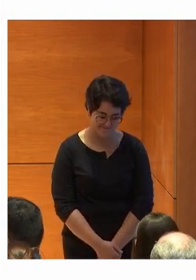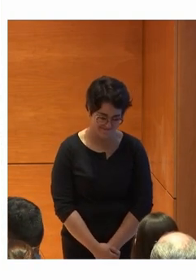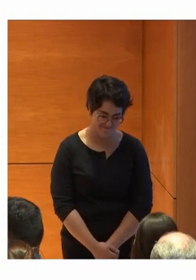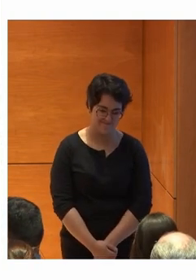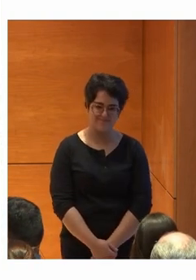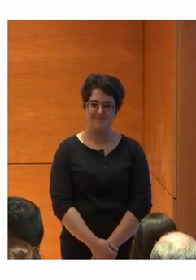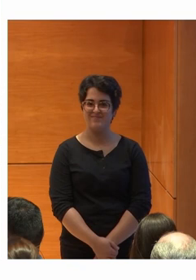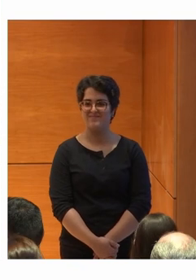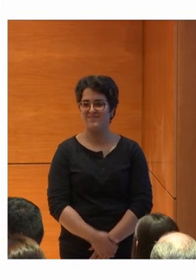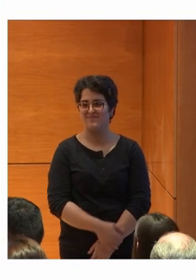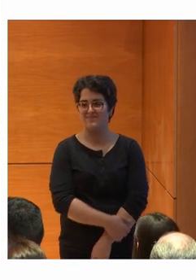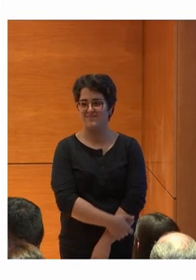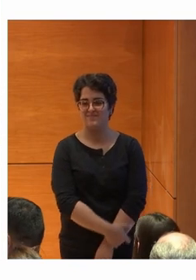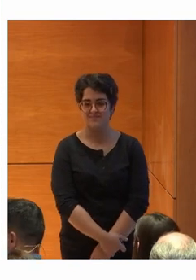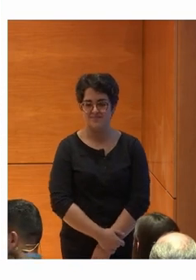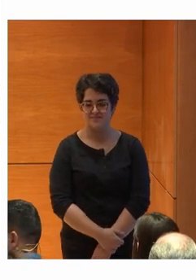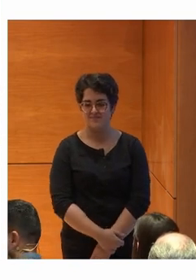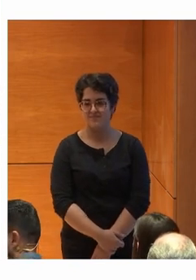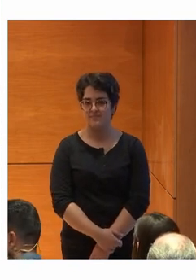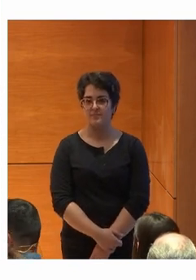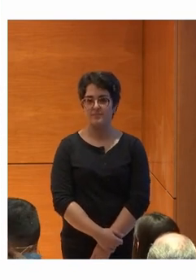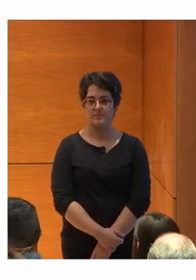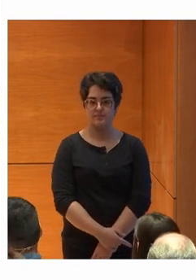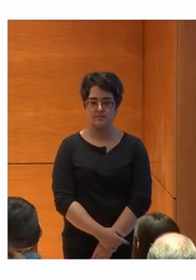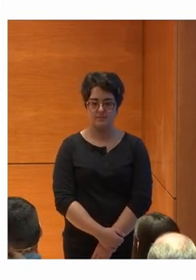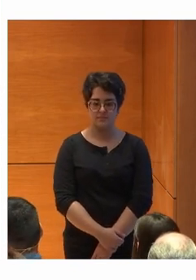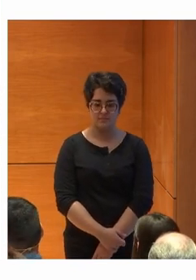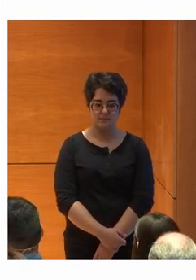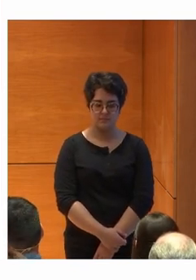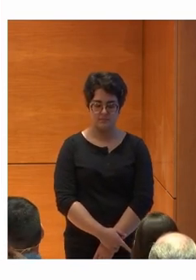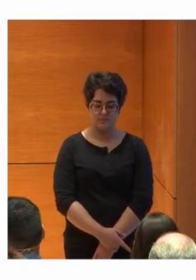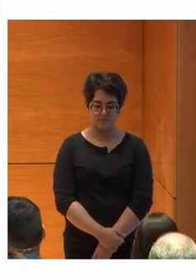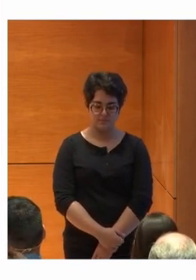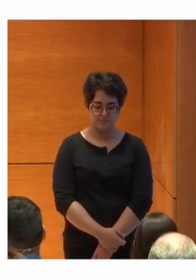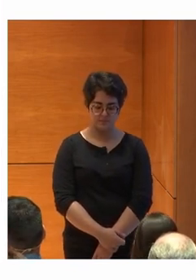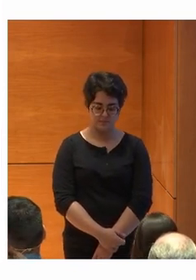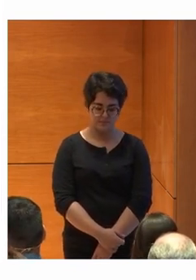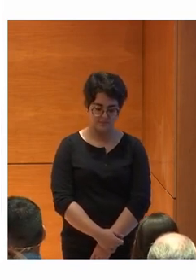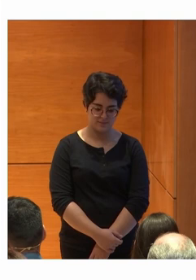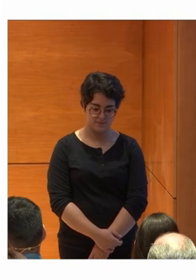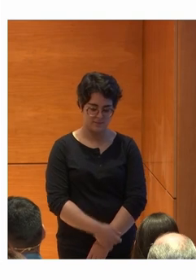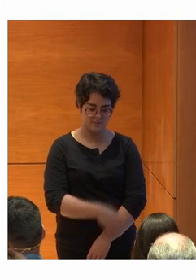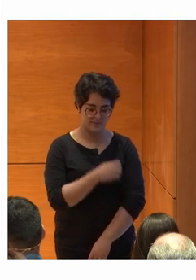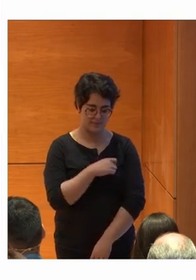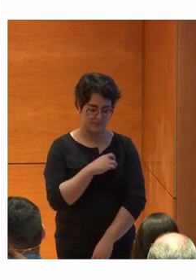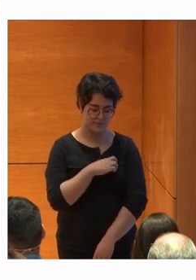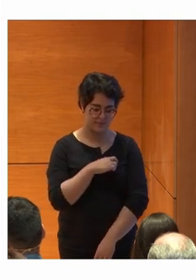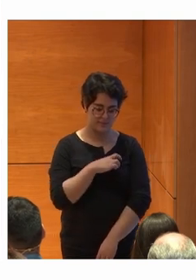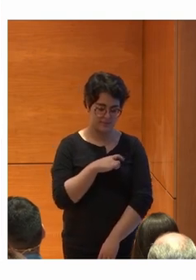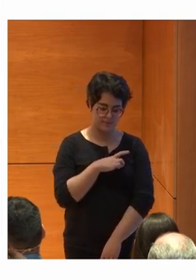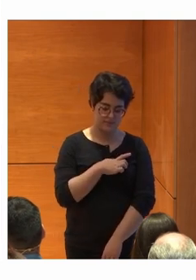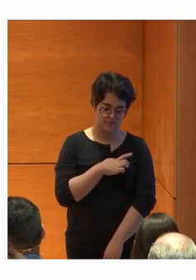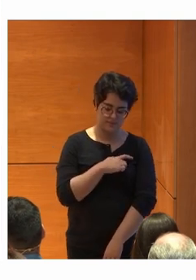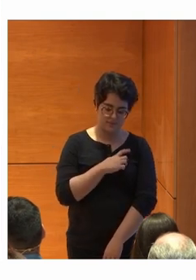pregunto Si me quieres Y me contesta Con una canción De amor Alesa ¿Me quieres?